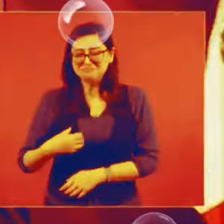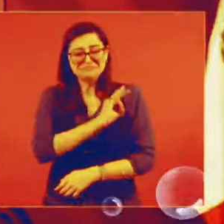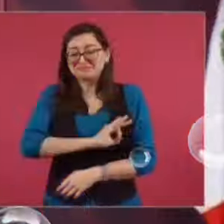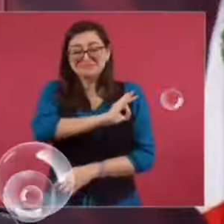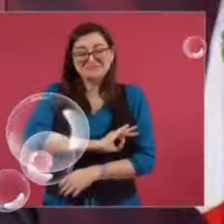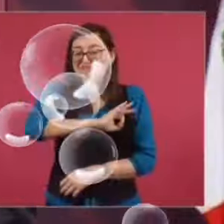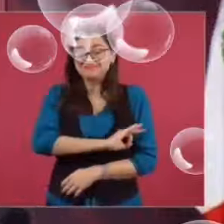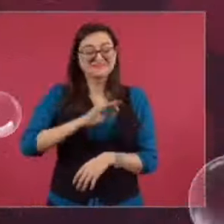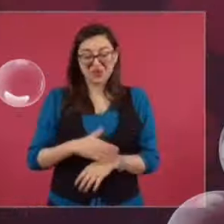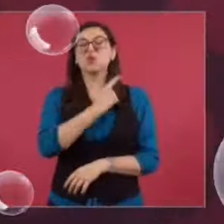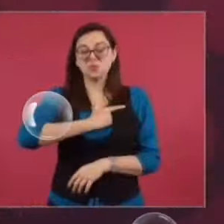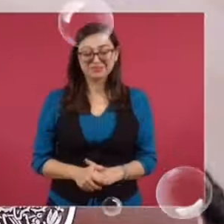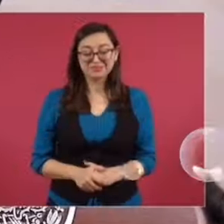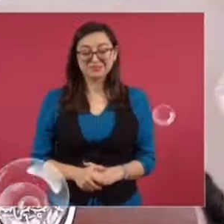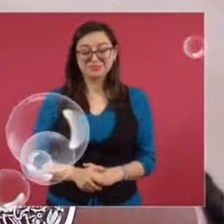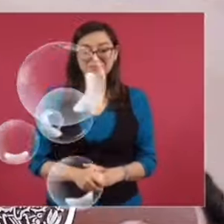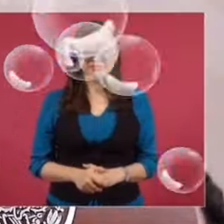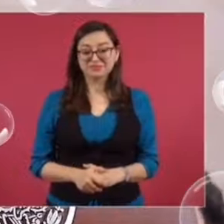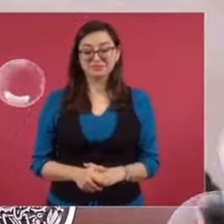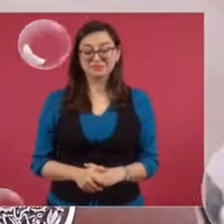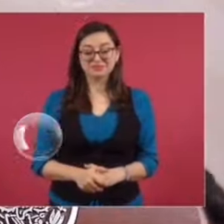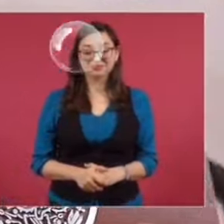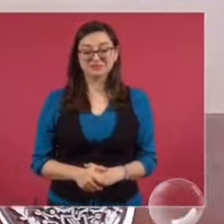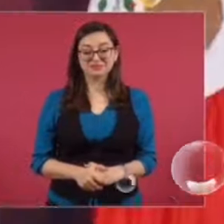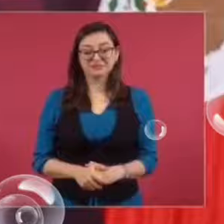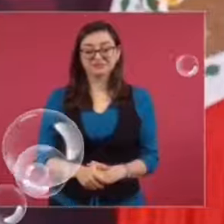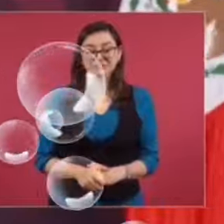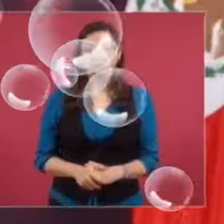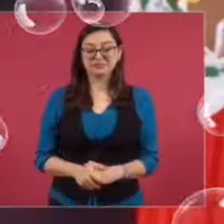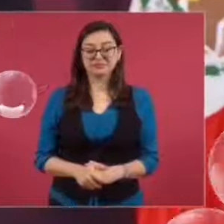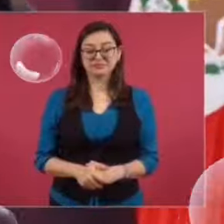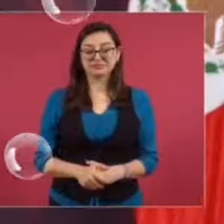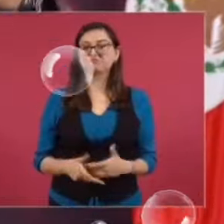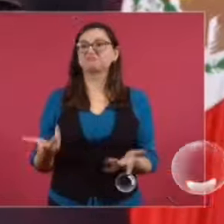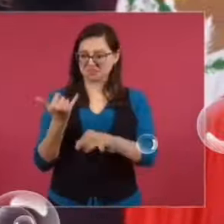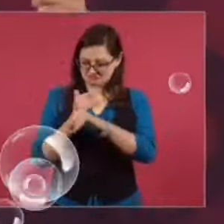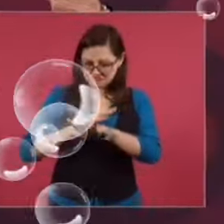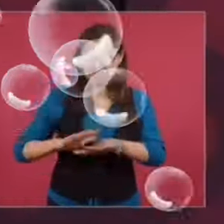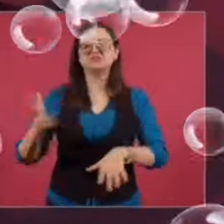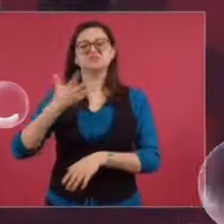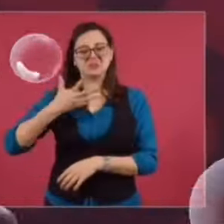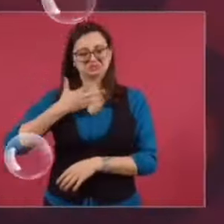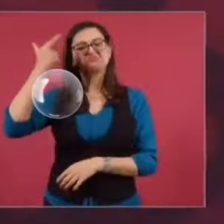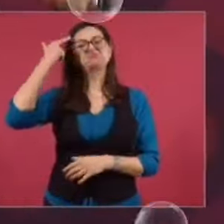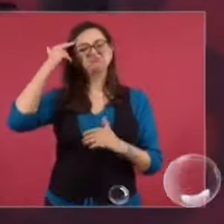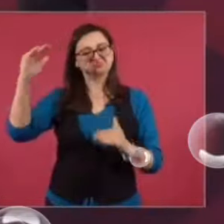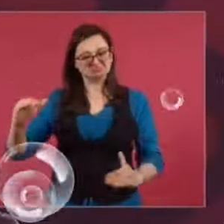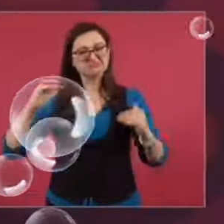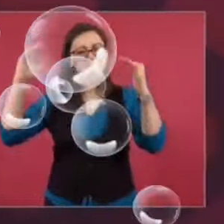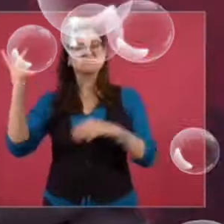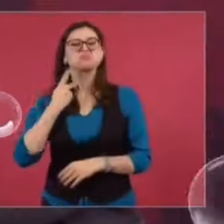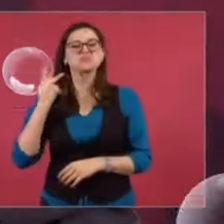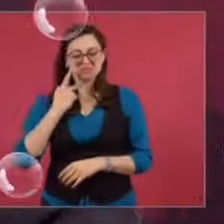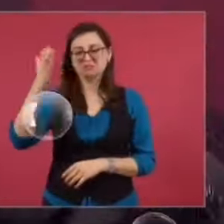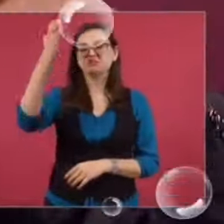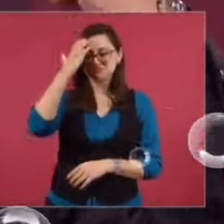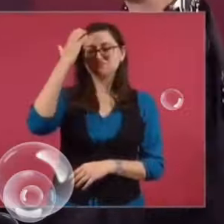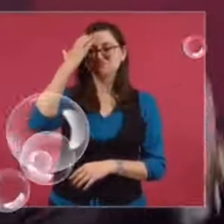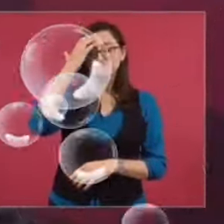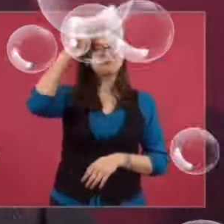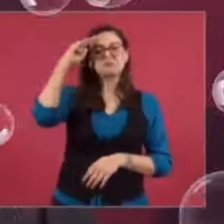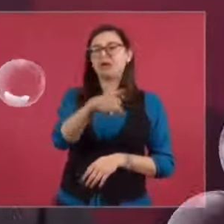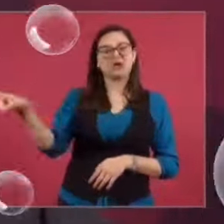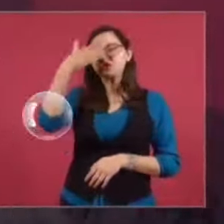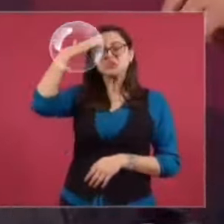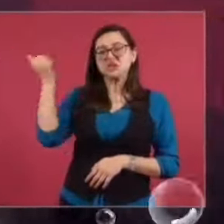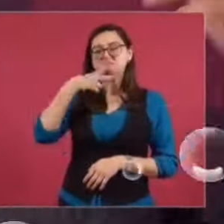feliz, feliz con la transformación. Está muchísimo más informada, orientada, concientizada, politizada de lo que nosotros